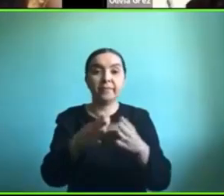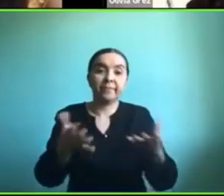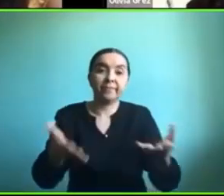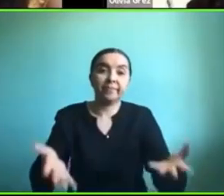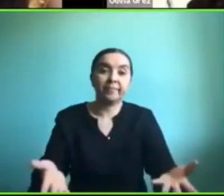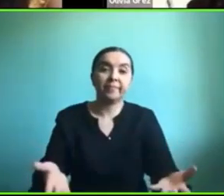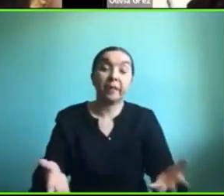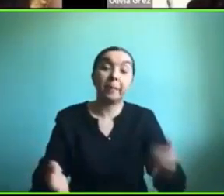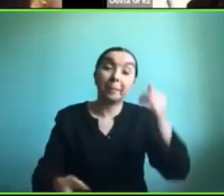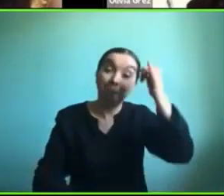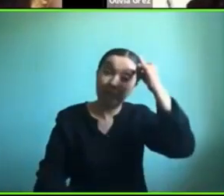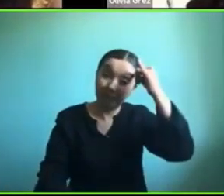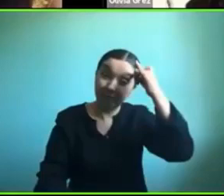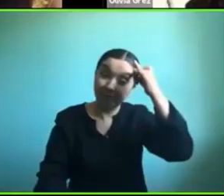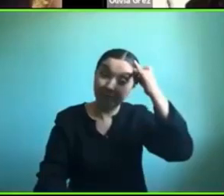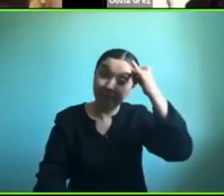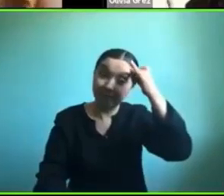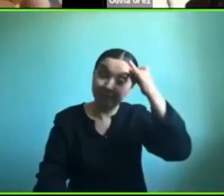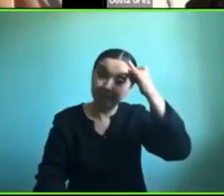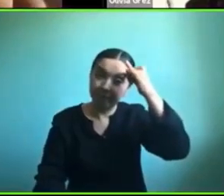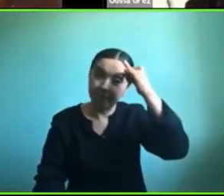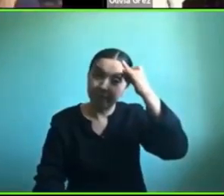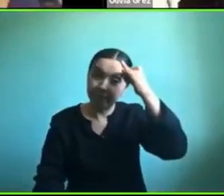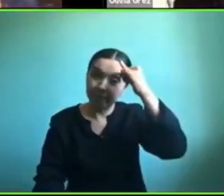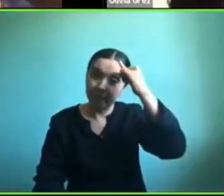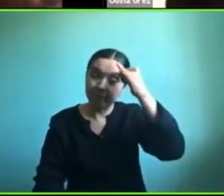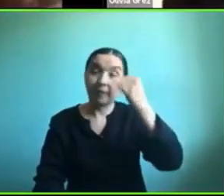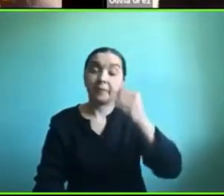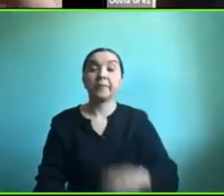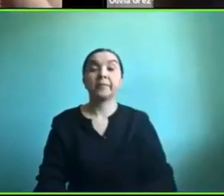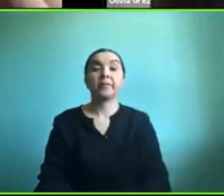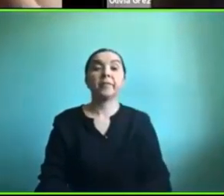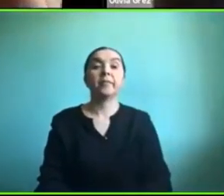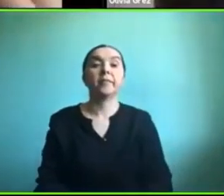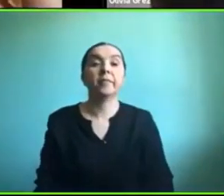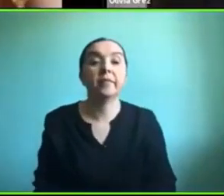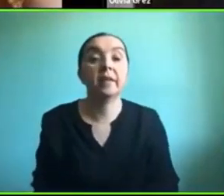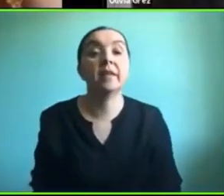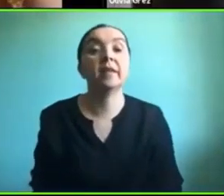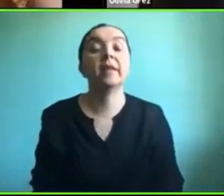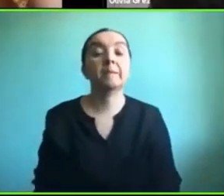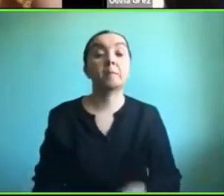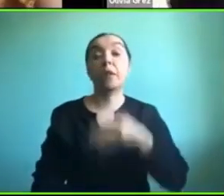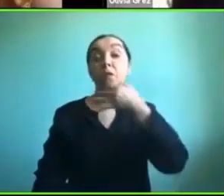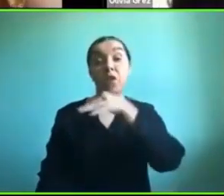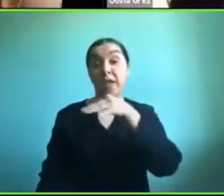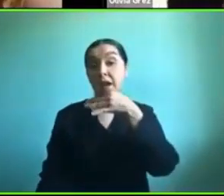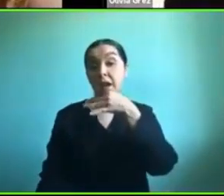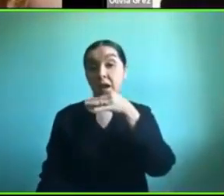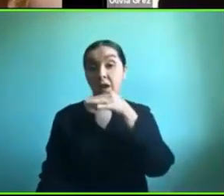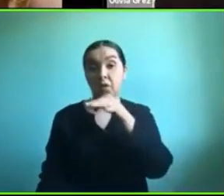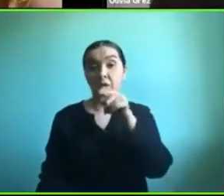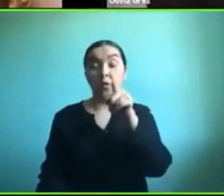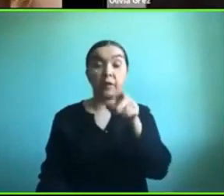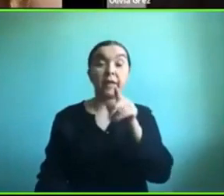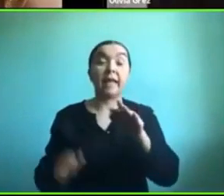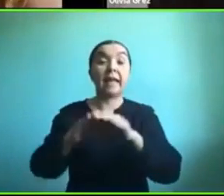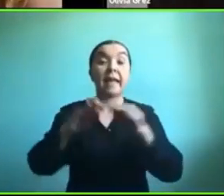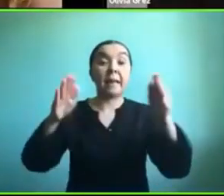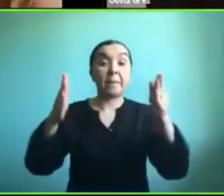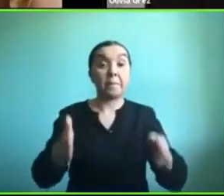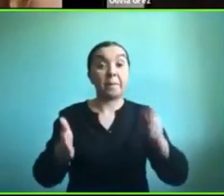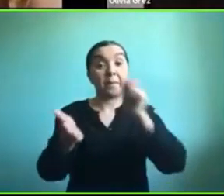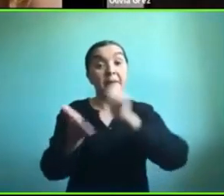perdonen bueno lo que les por mientras les voy a contando que la mesita se hizo en base a un